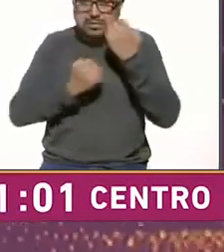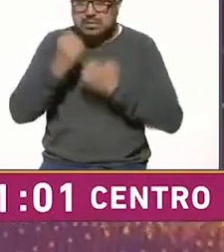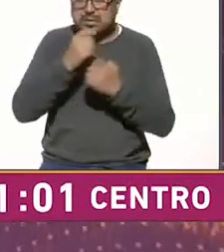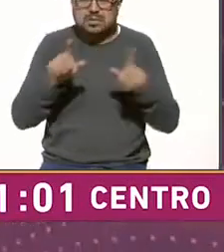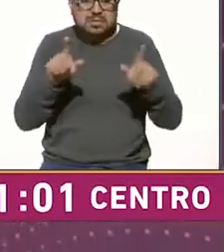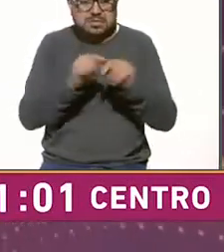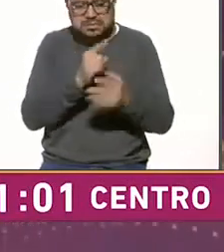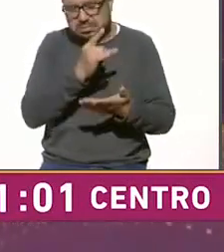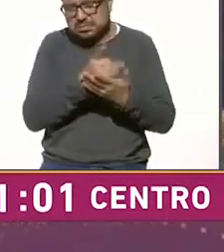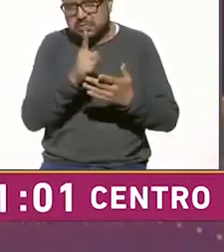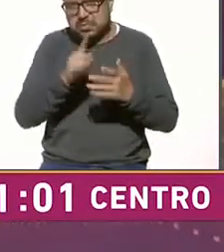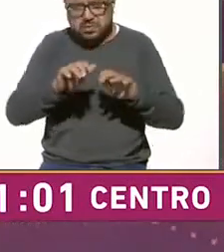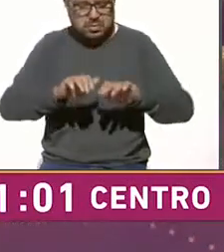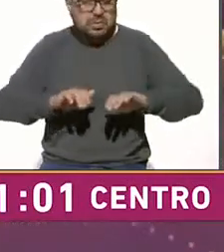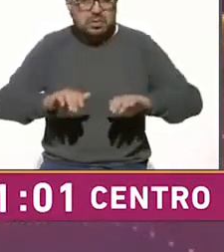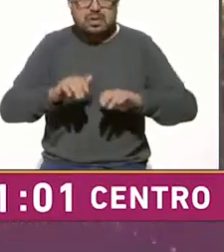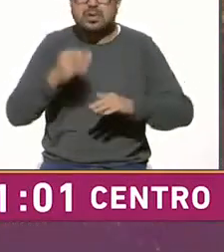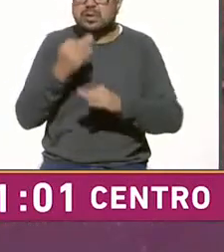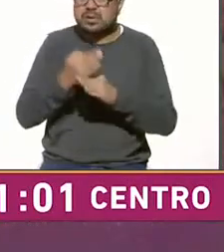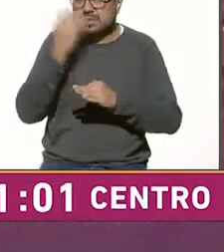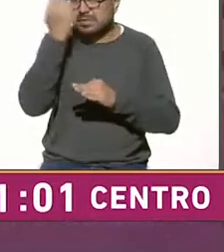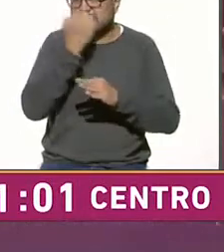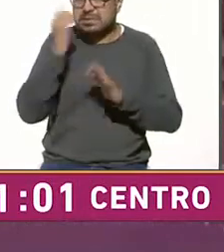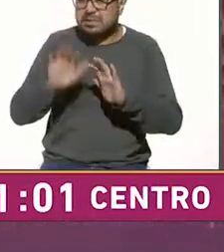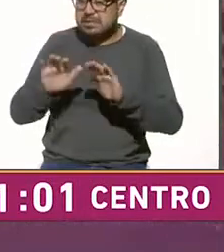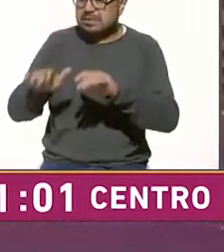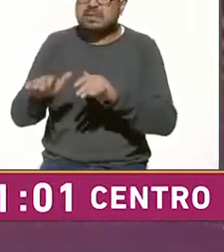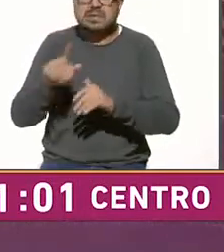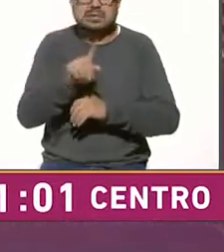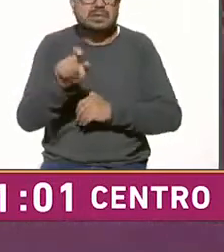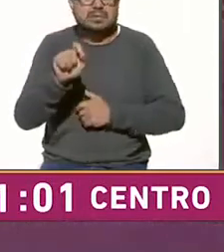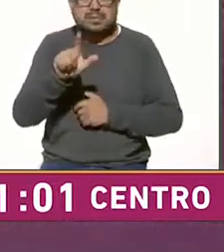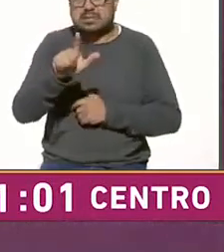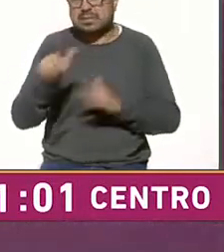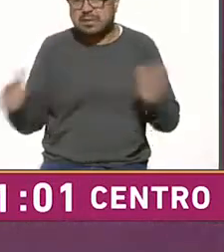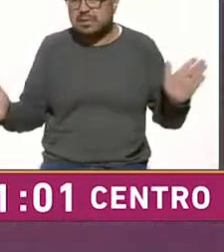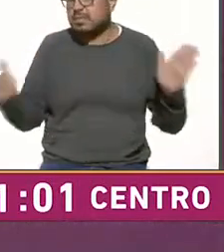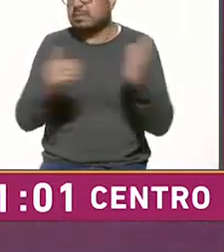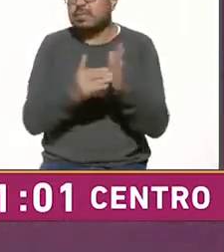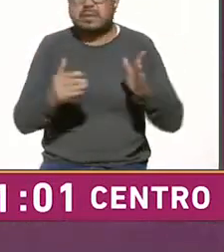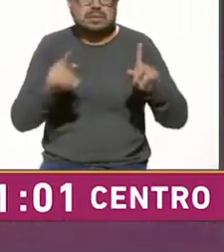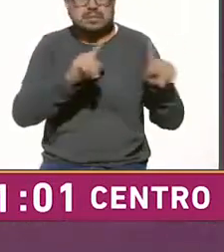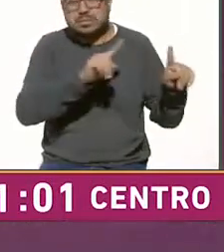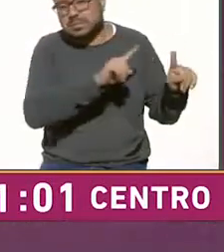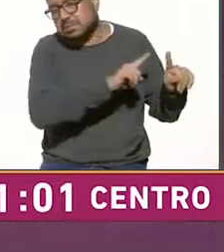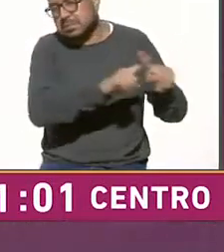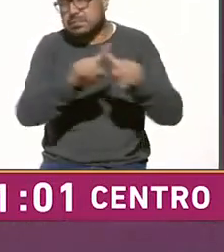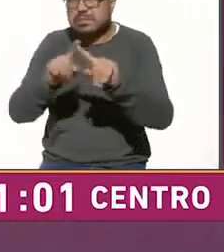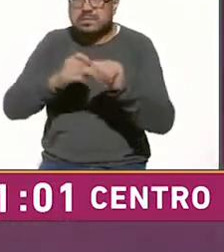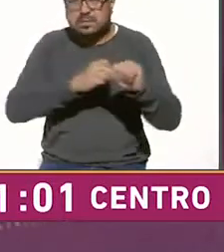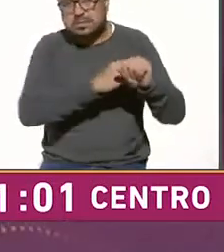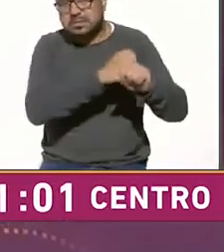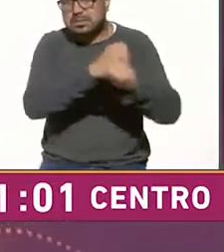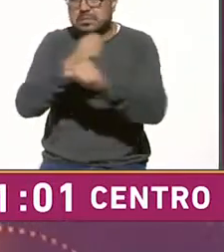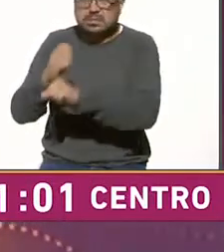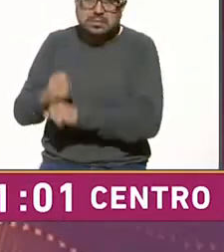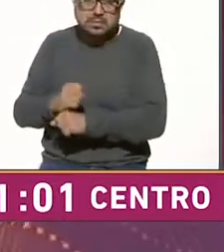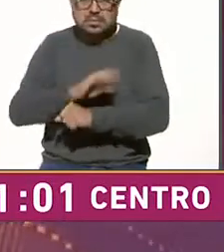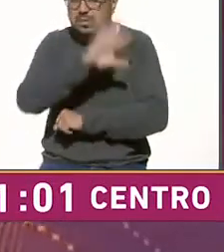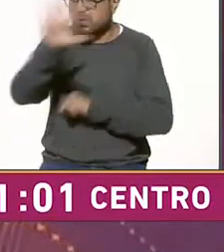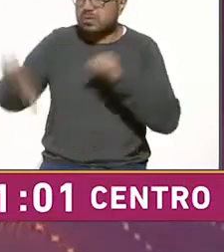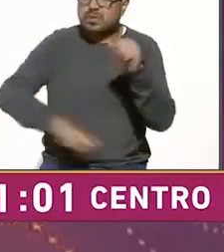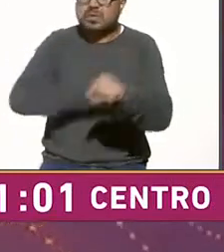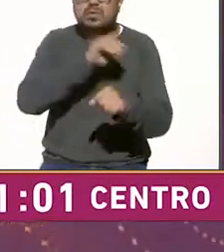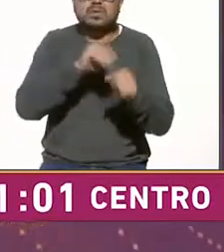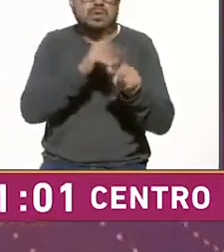computadora para este ciclo escolar se han inscrito 127 mil aspirantes de distintas entidades del país y para todos ellos